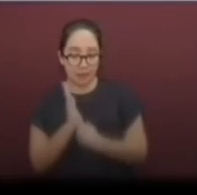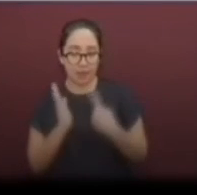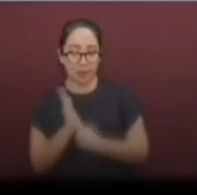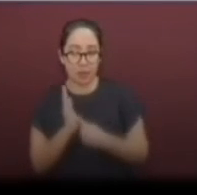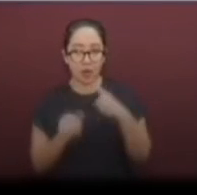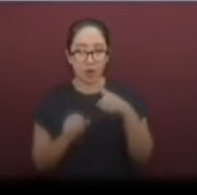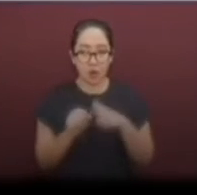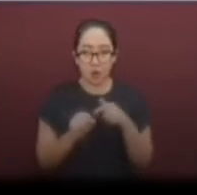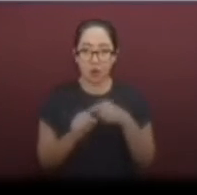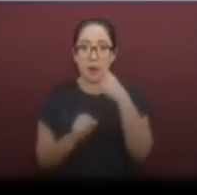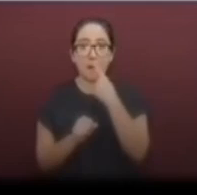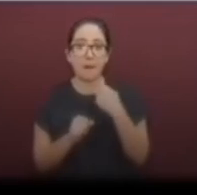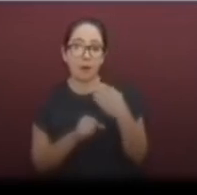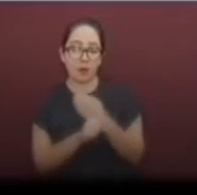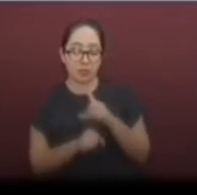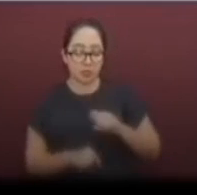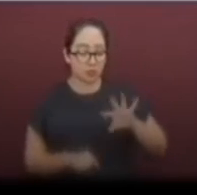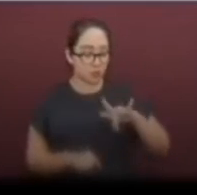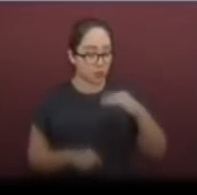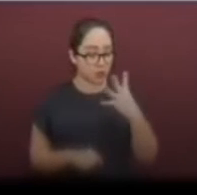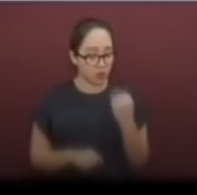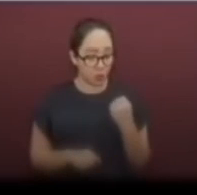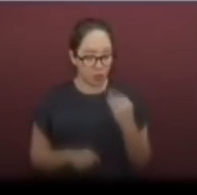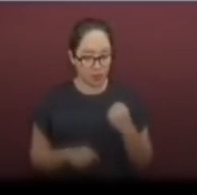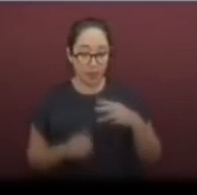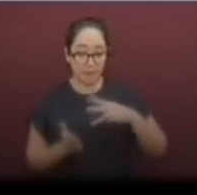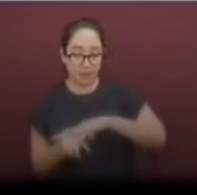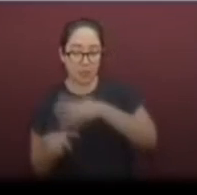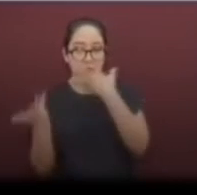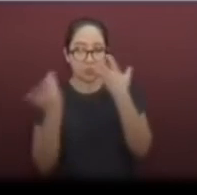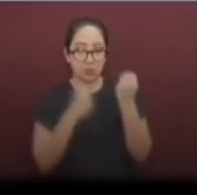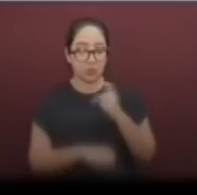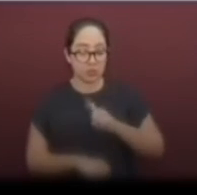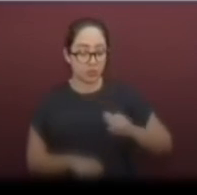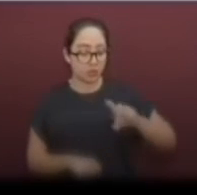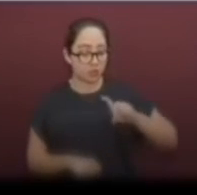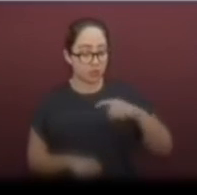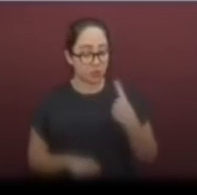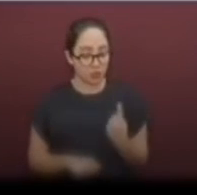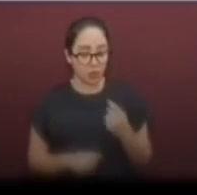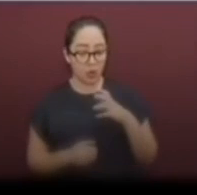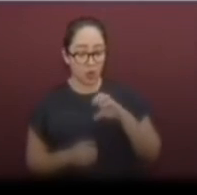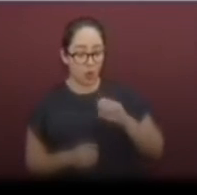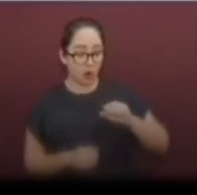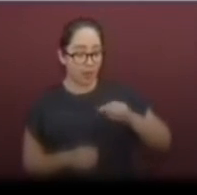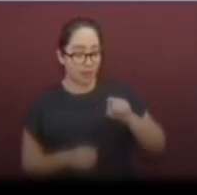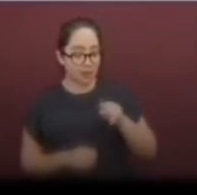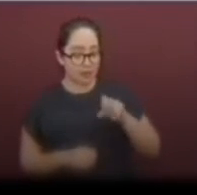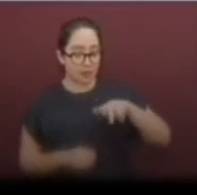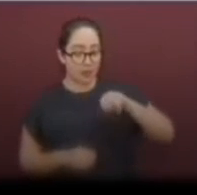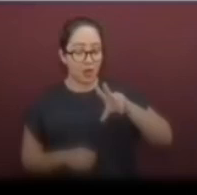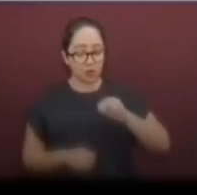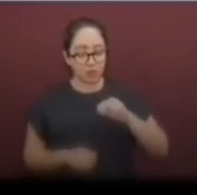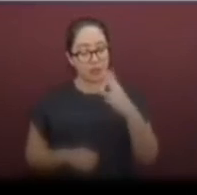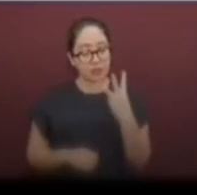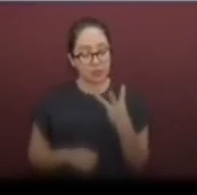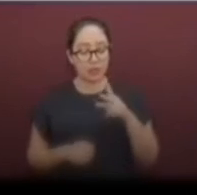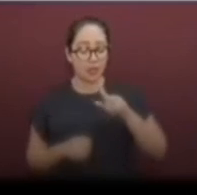159. Martínez de la Torre, 131. Coatzintla, 83.